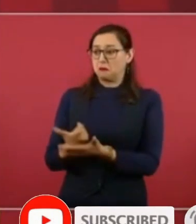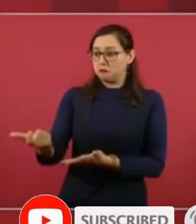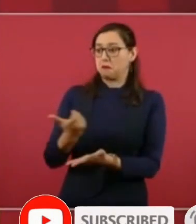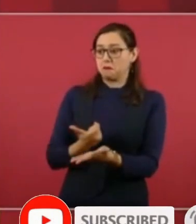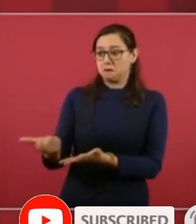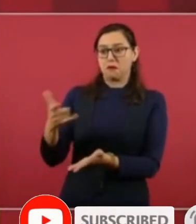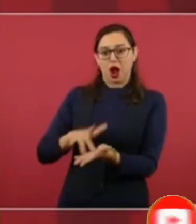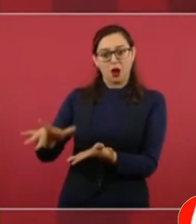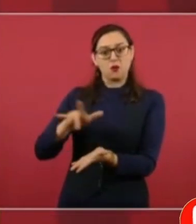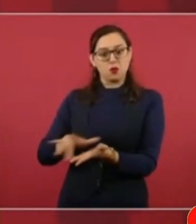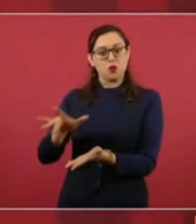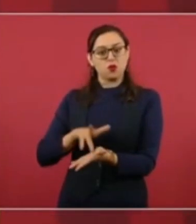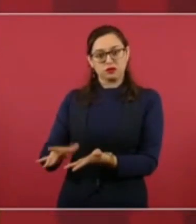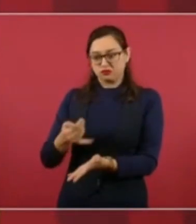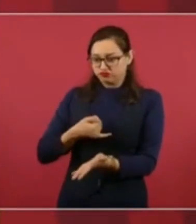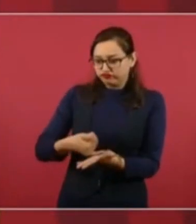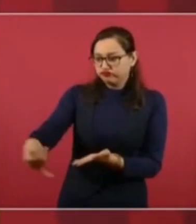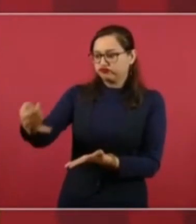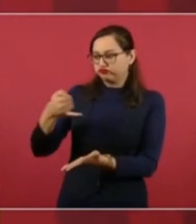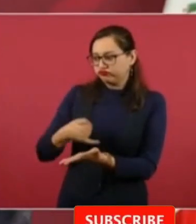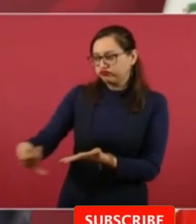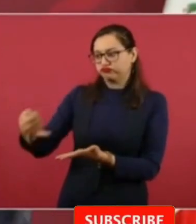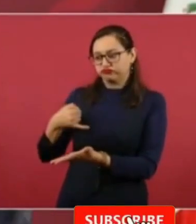campesinos cultivando su tierra